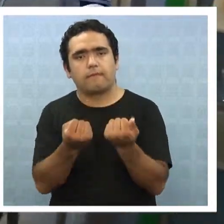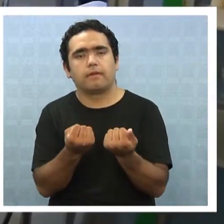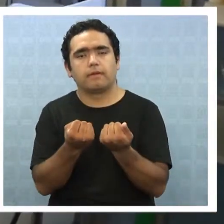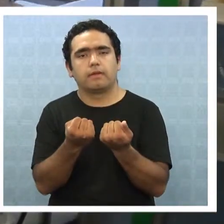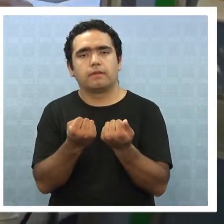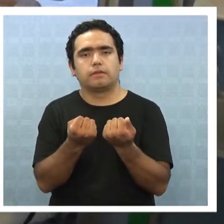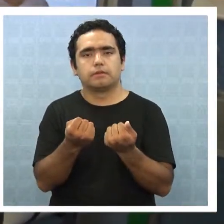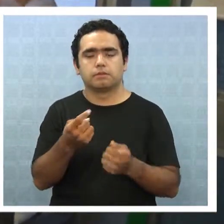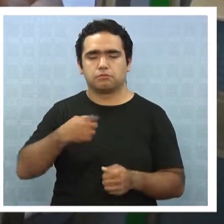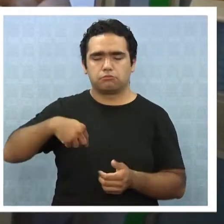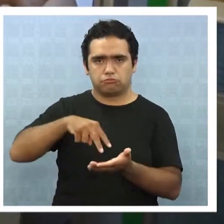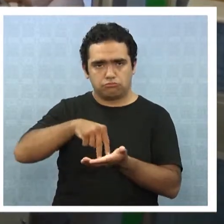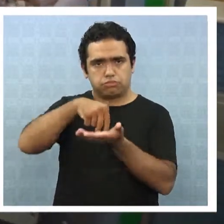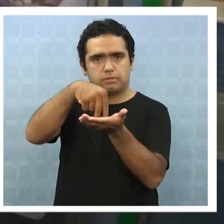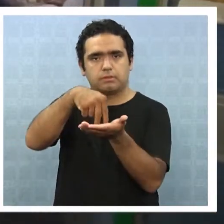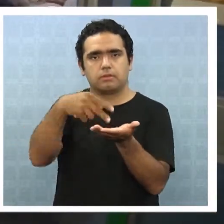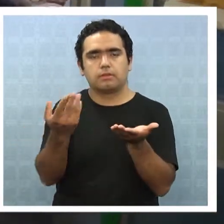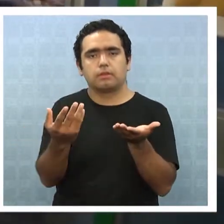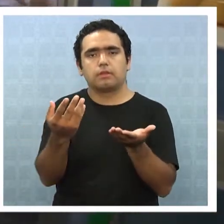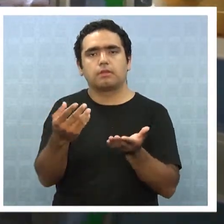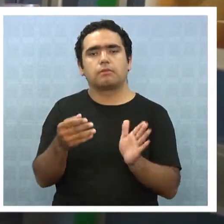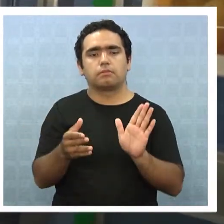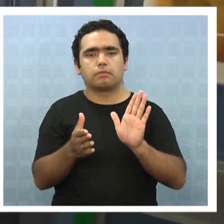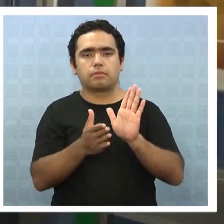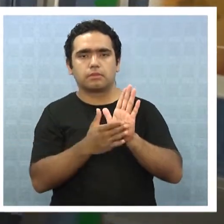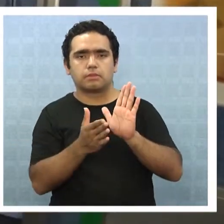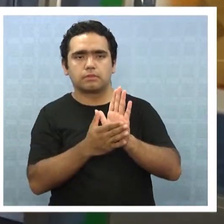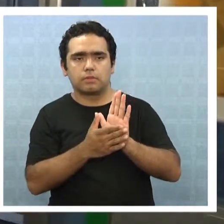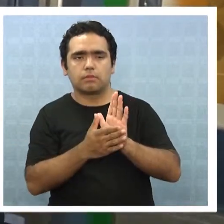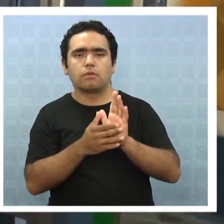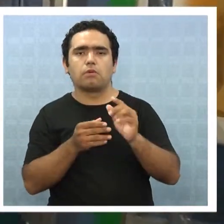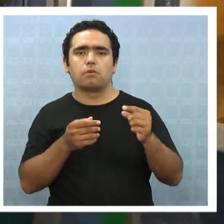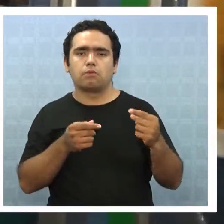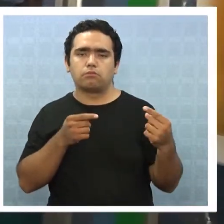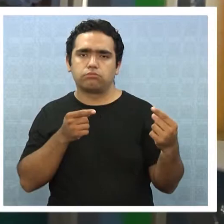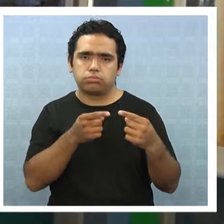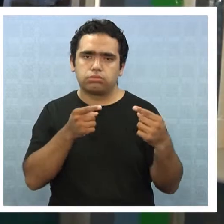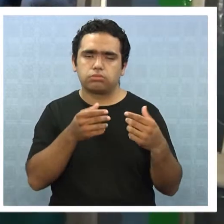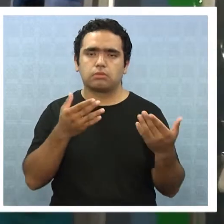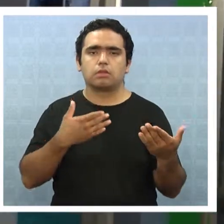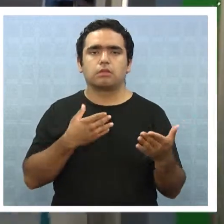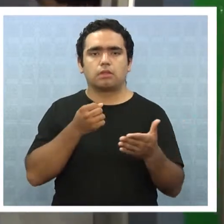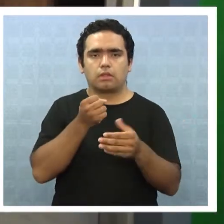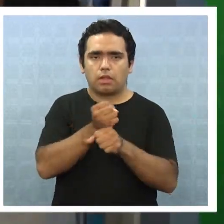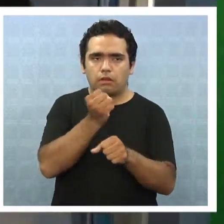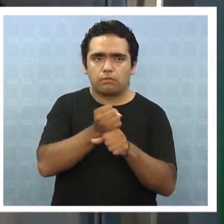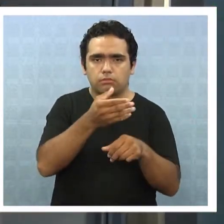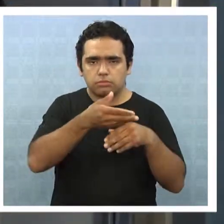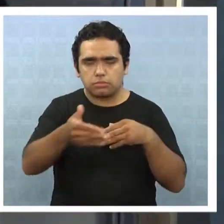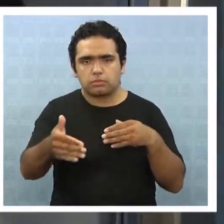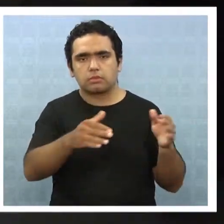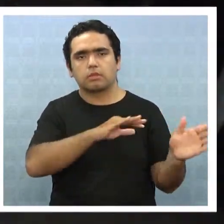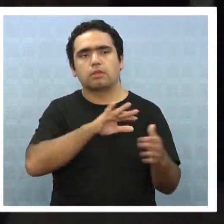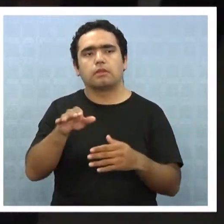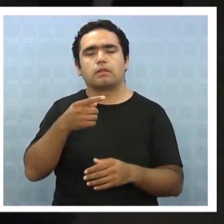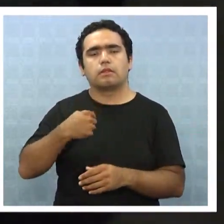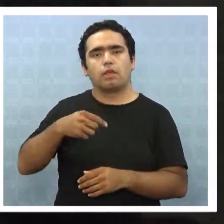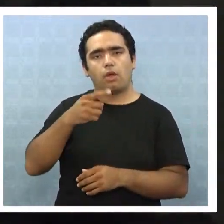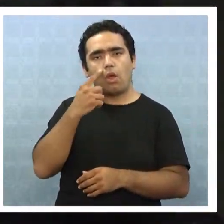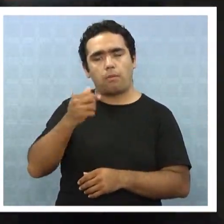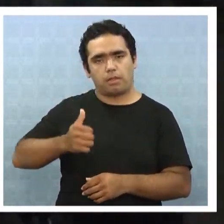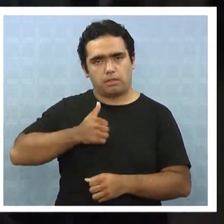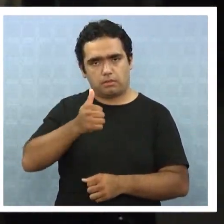hemos tenido que hacer por levantarnos, hemos presentado una plataforma de lucha. El dirigente dio a conocer la